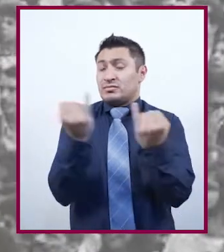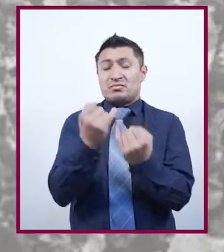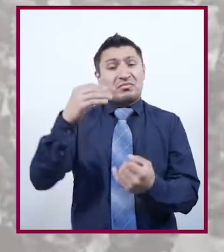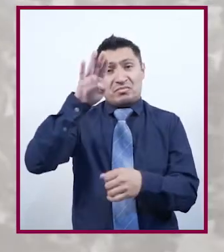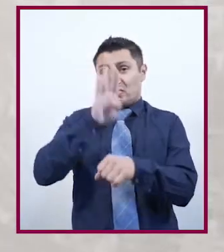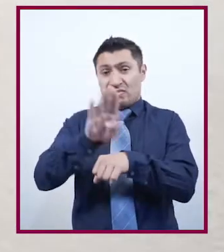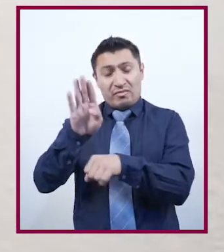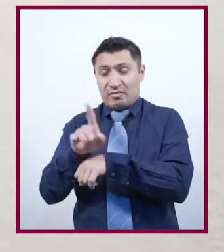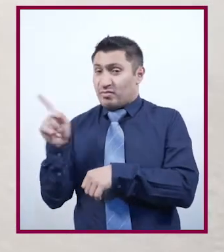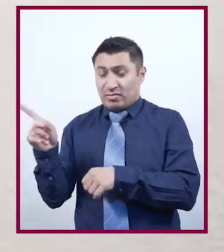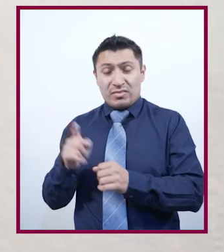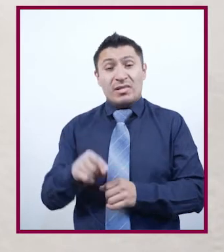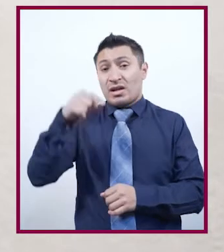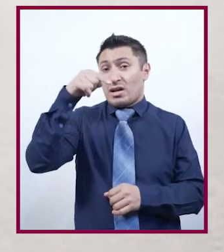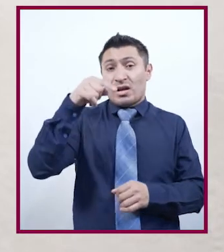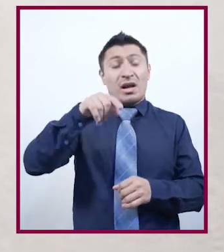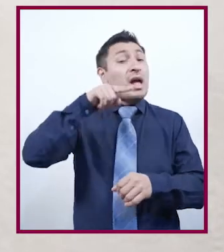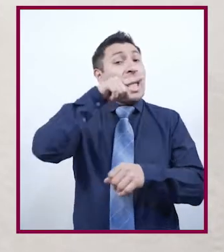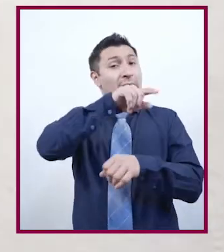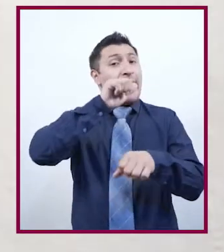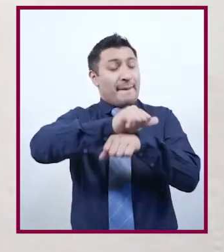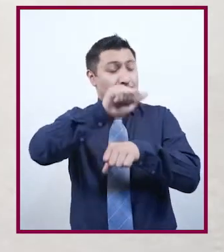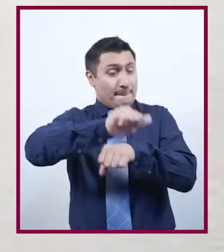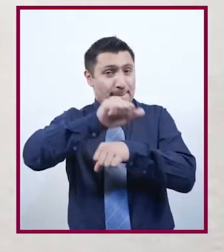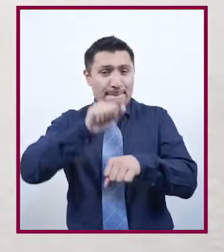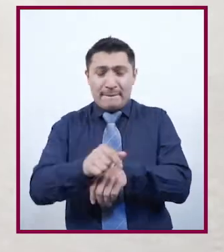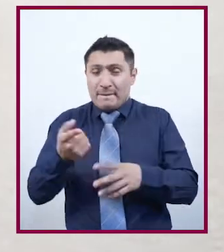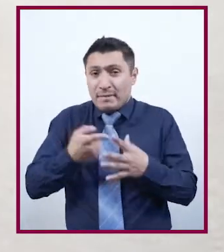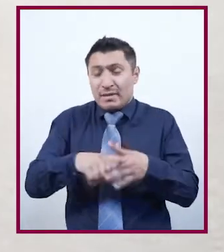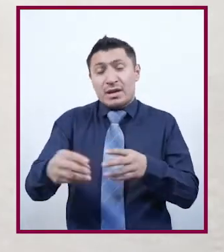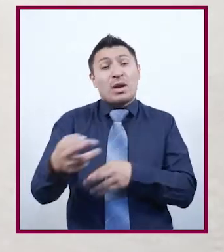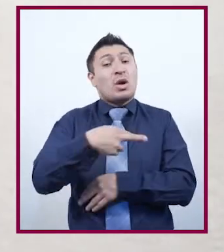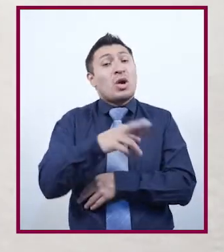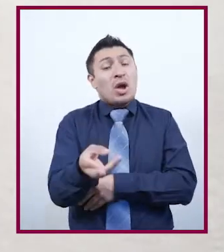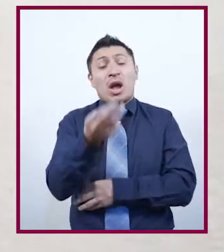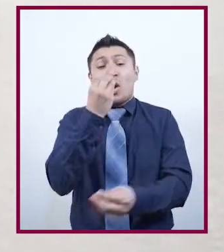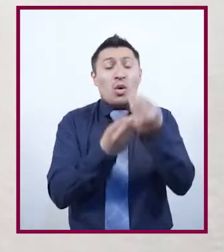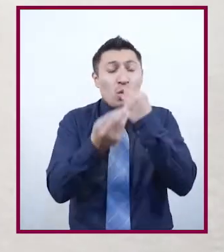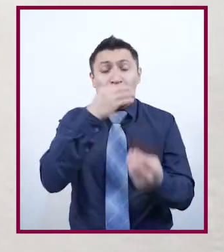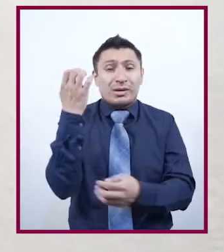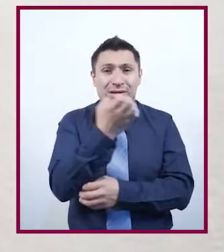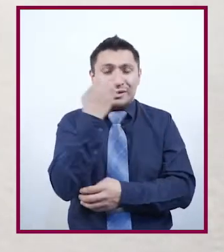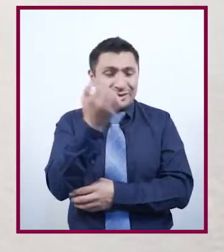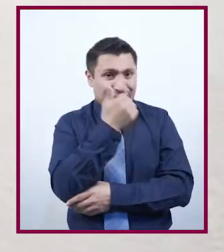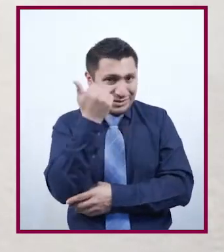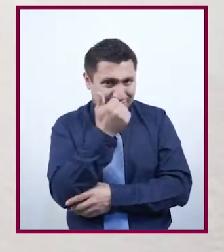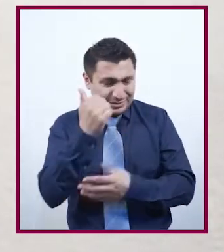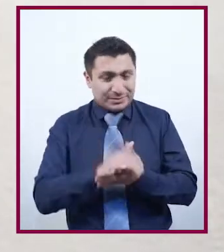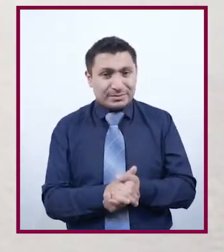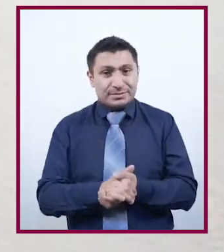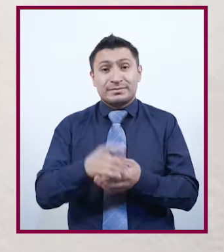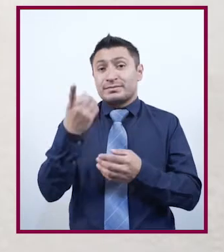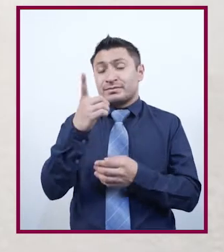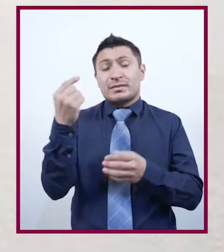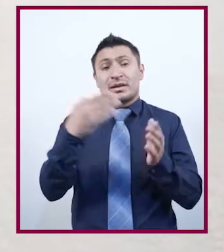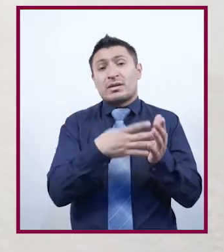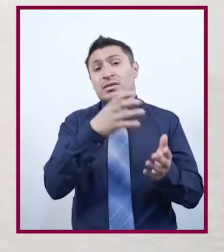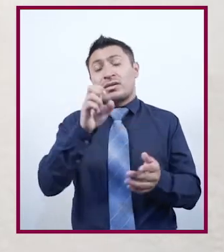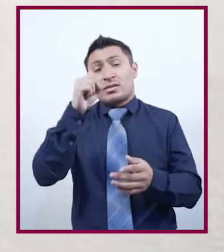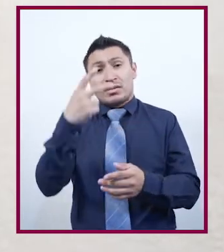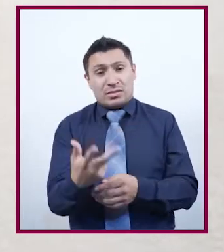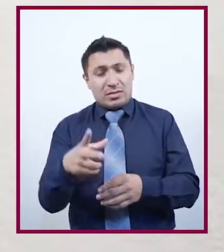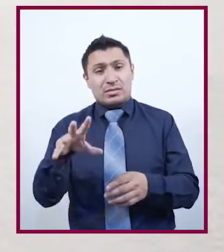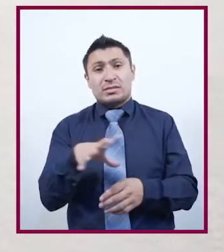Al igual que en Brasil, el movimiento estudiantil de Argentina inició en un comedor estudiantil. En diciembre de 1968,